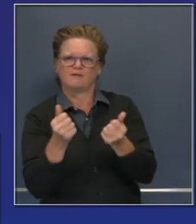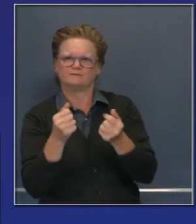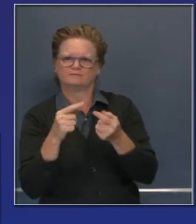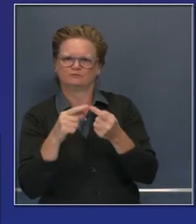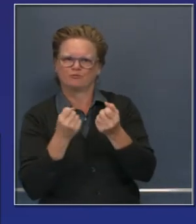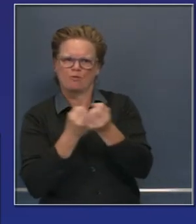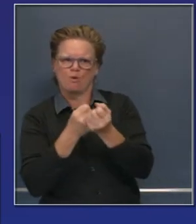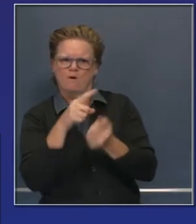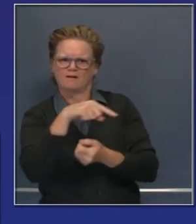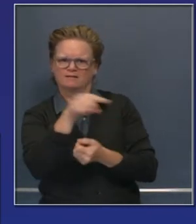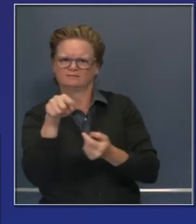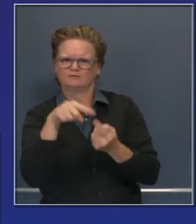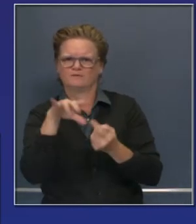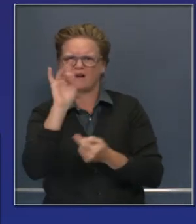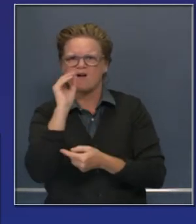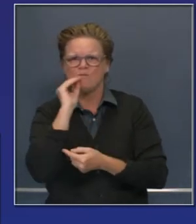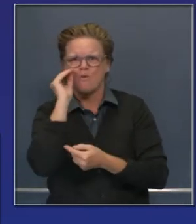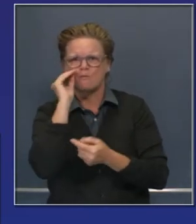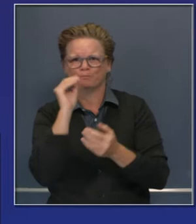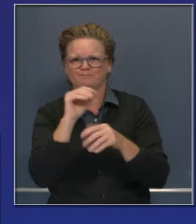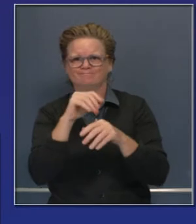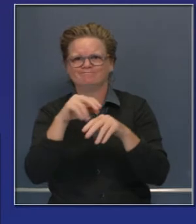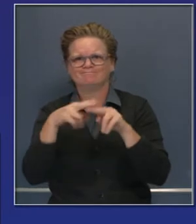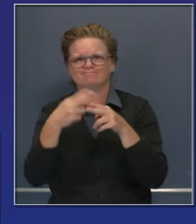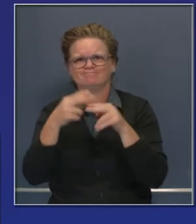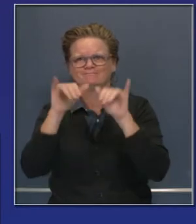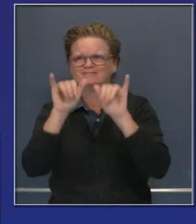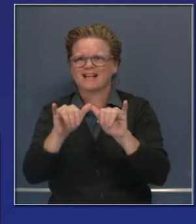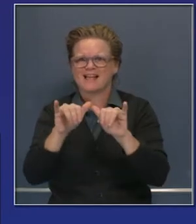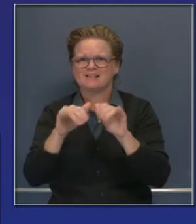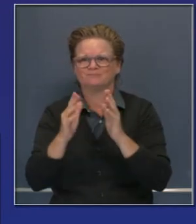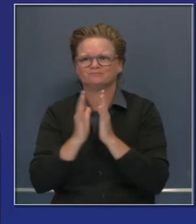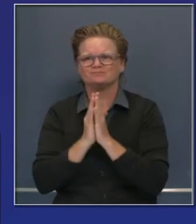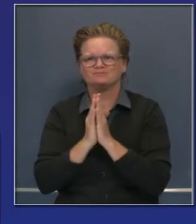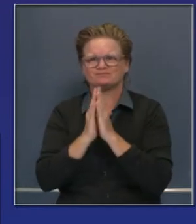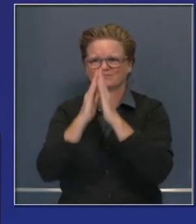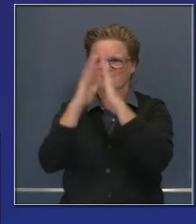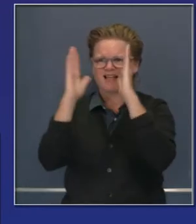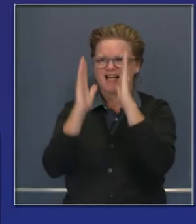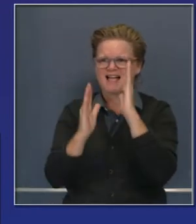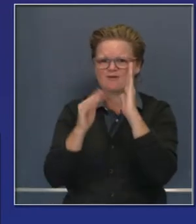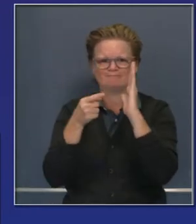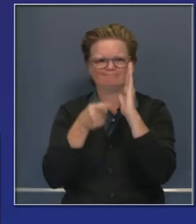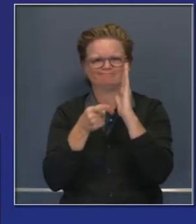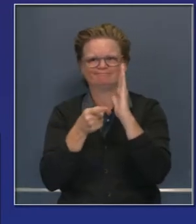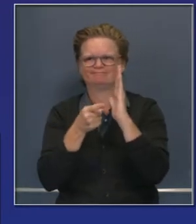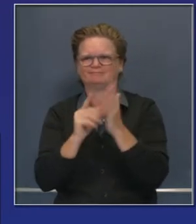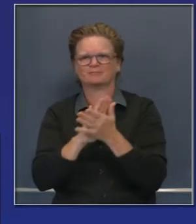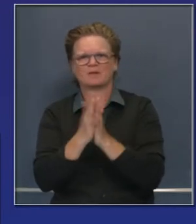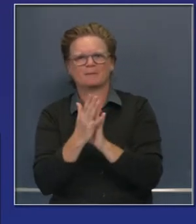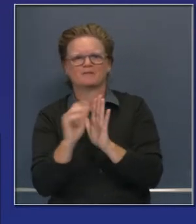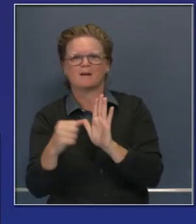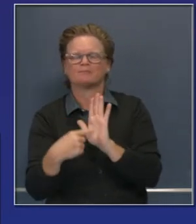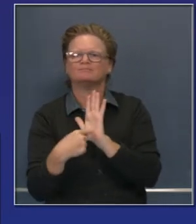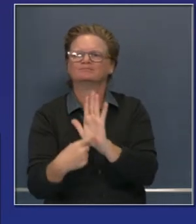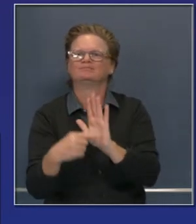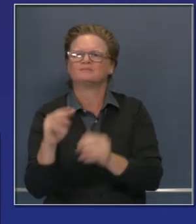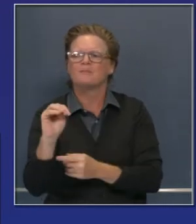habla mucho de lo que estamos haciendo, de nuestro principio de hogares primero.